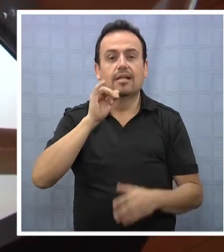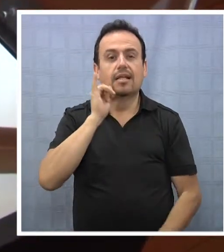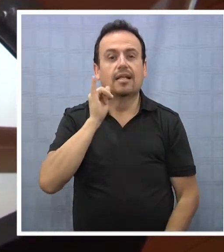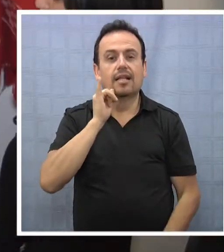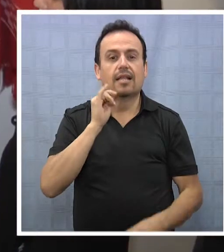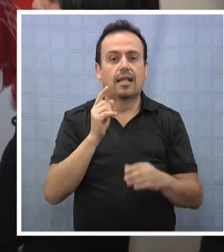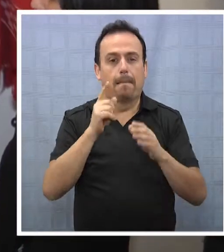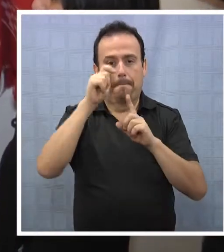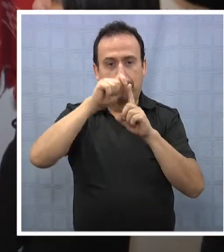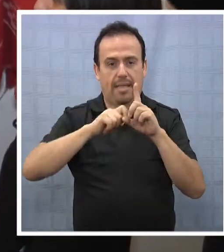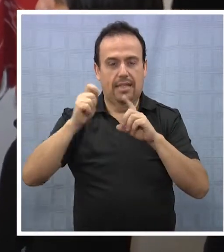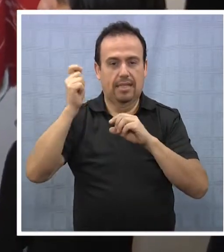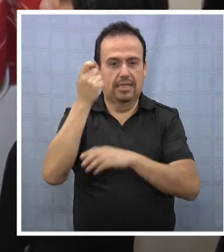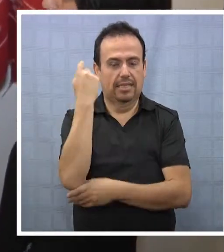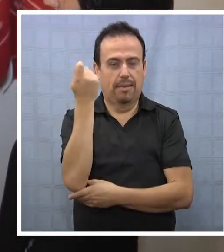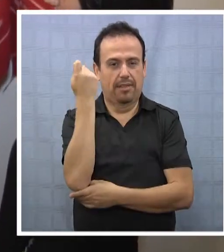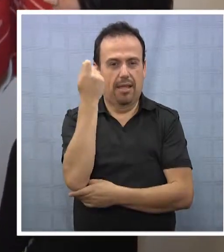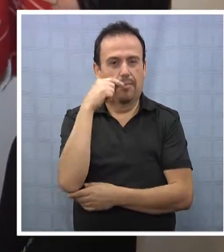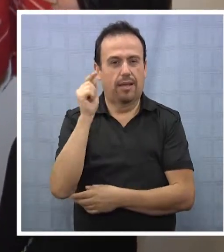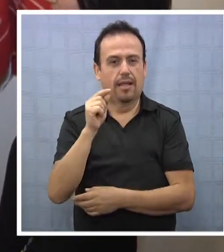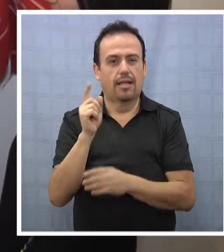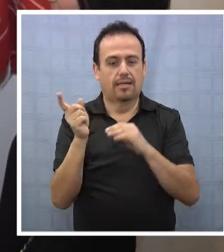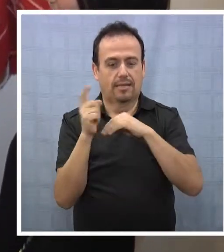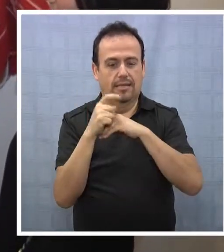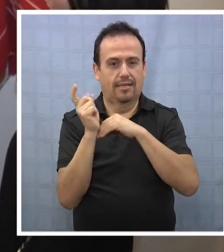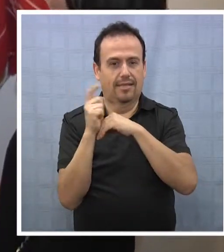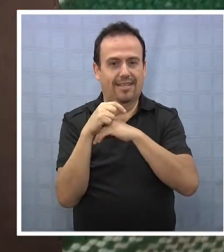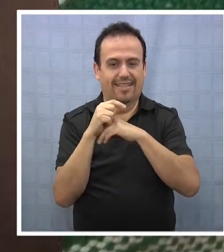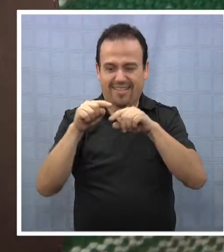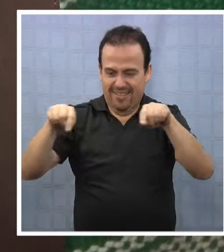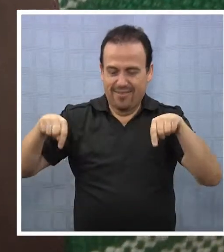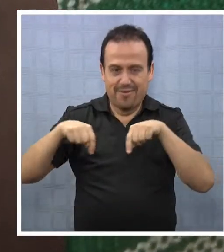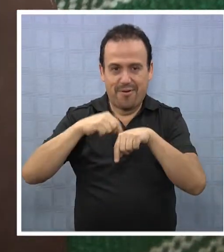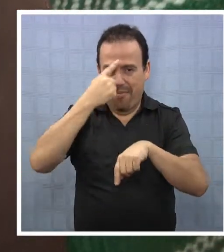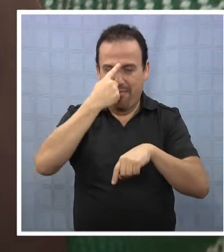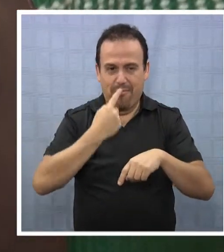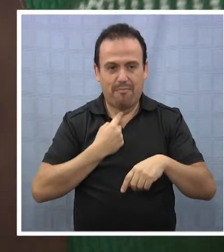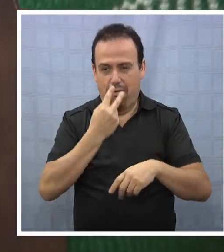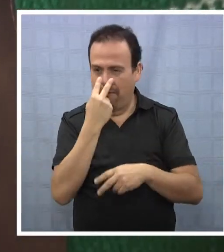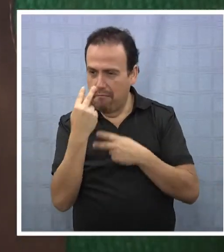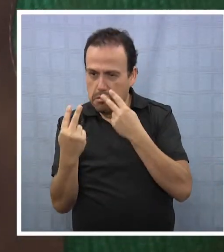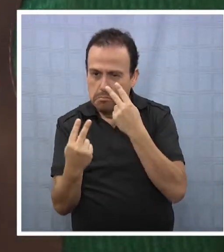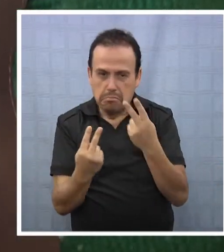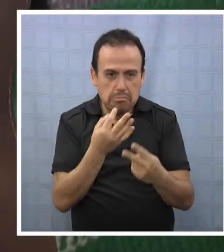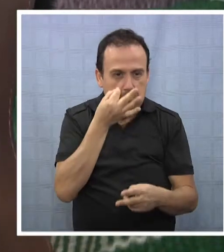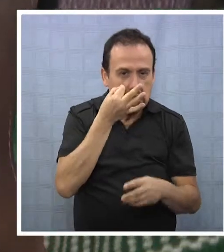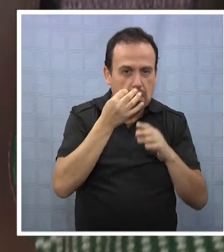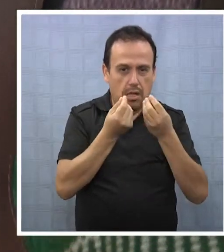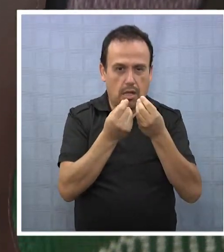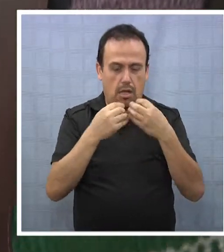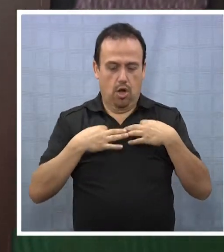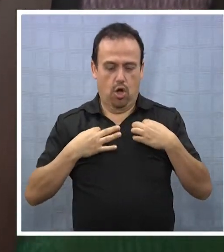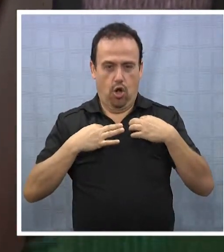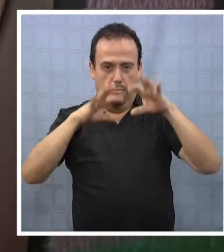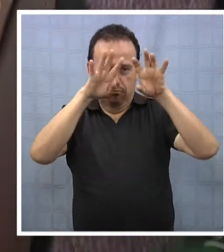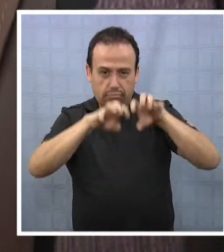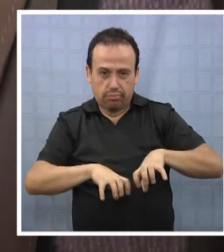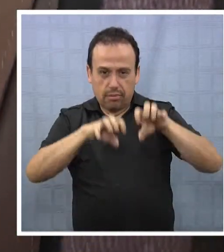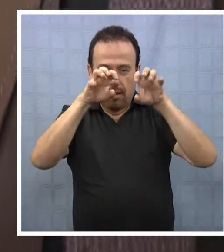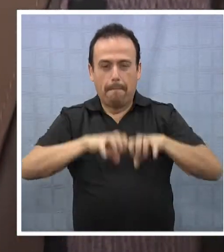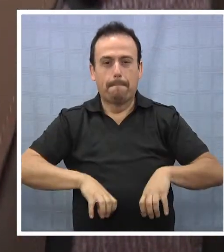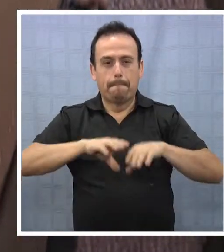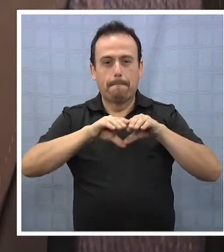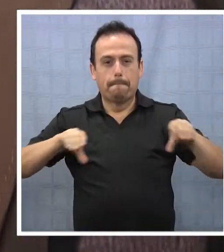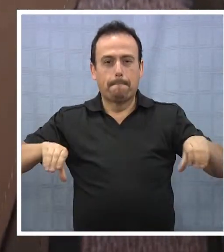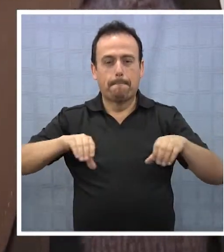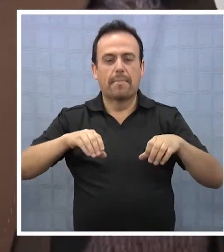el mes de septiembre. Allí el público podrá apreciar piezas únicas de cerámica, textilería, madera y cuero,